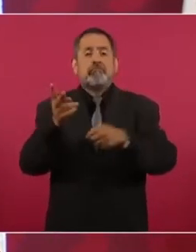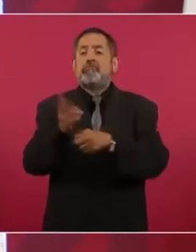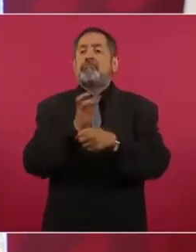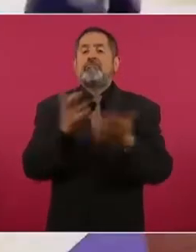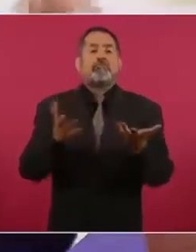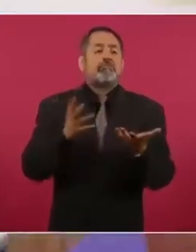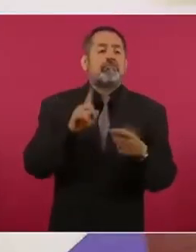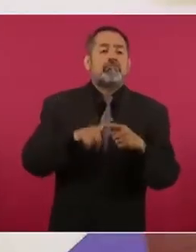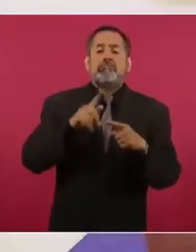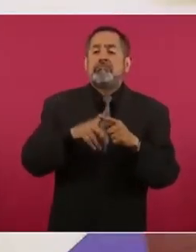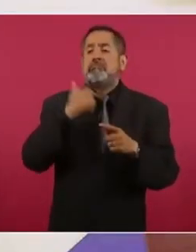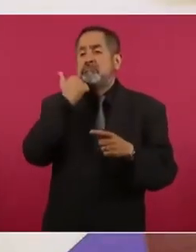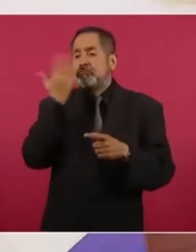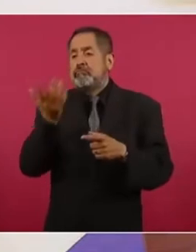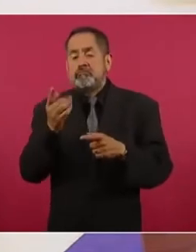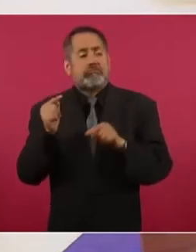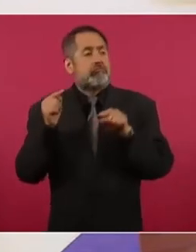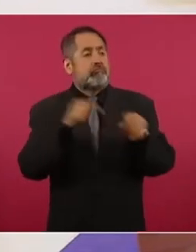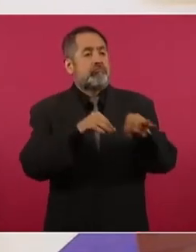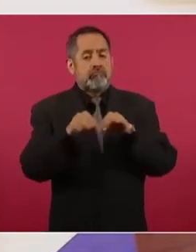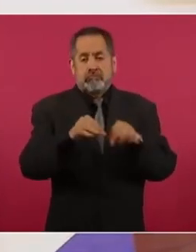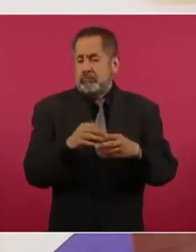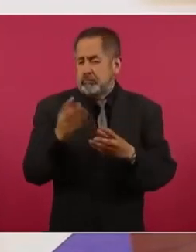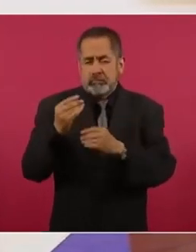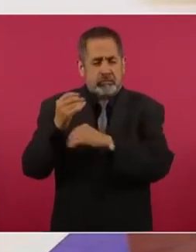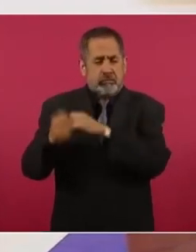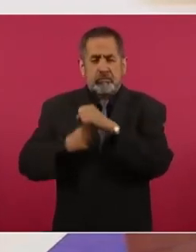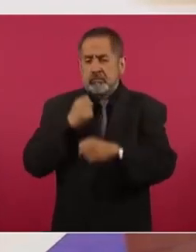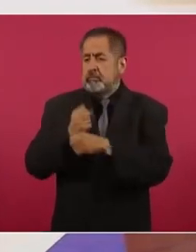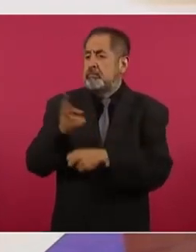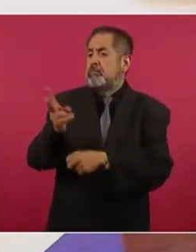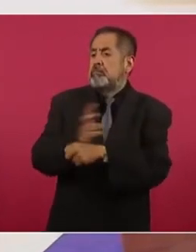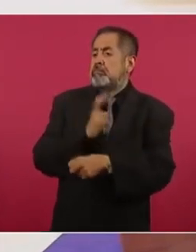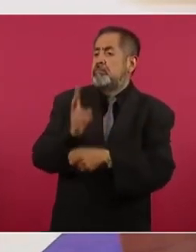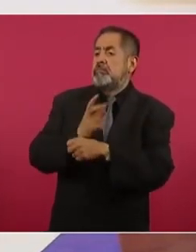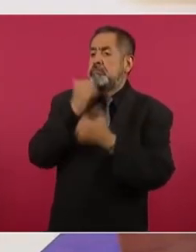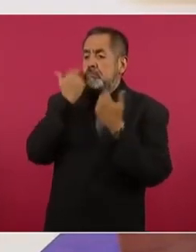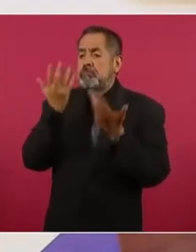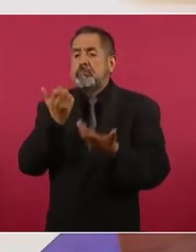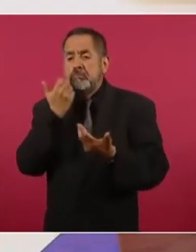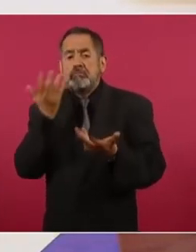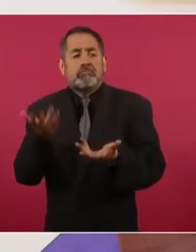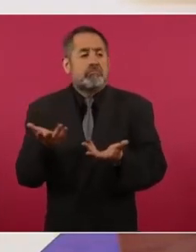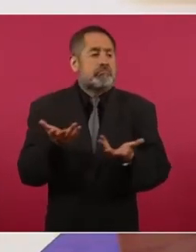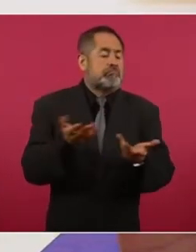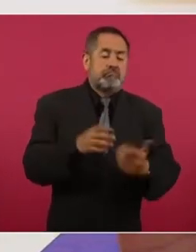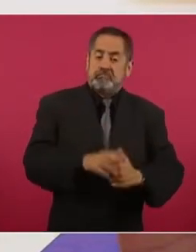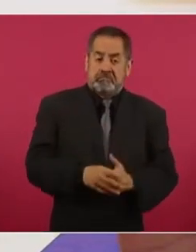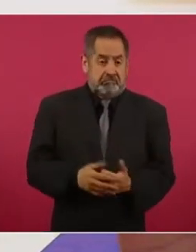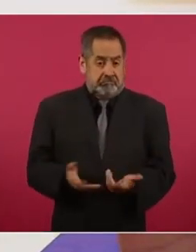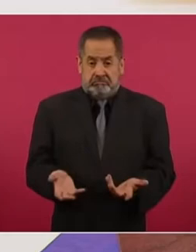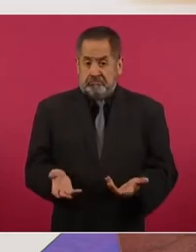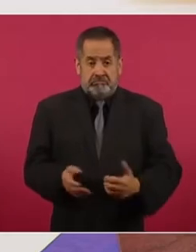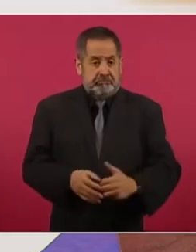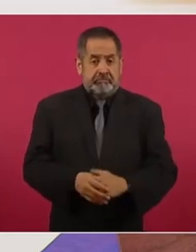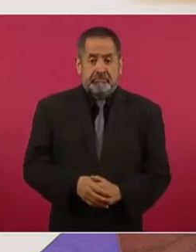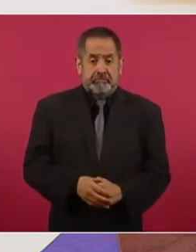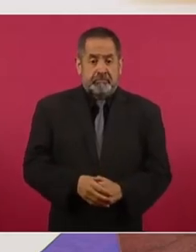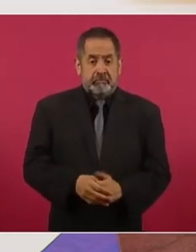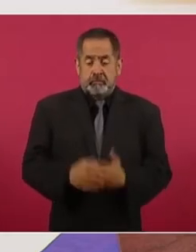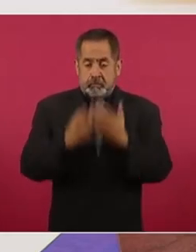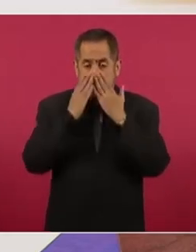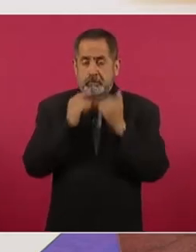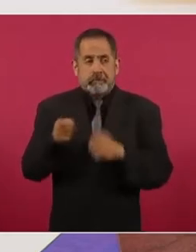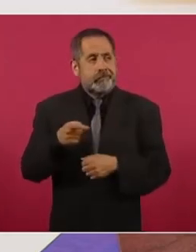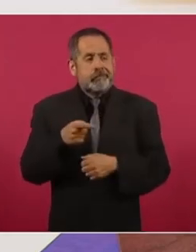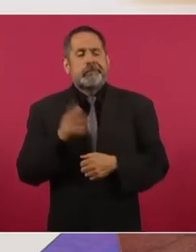especialistas por años y no son